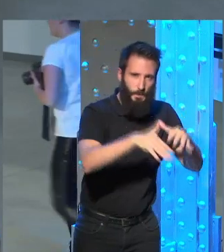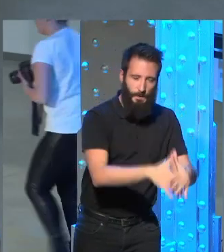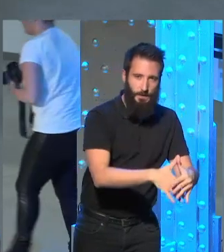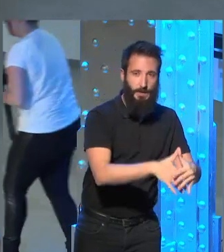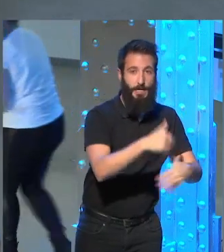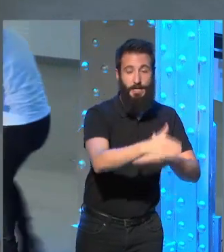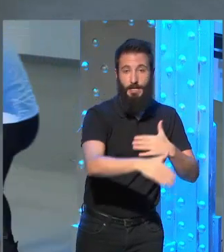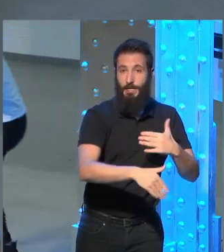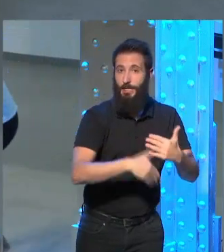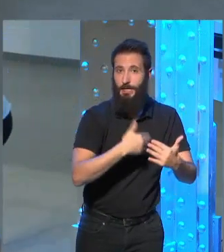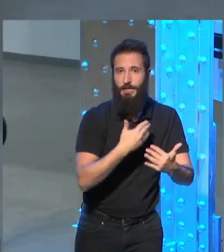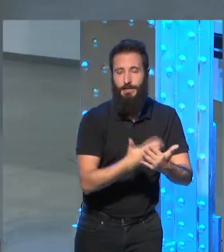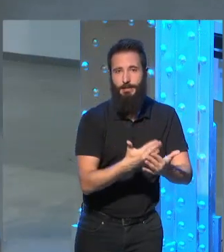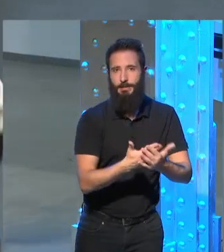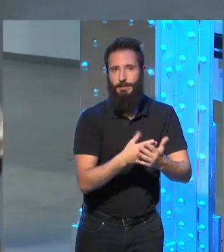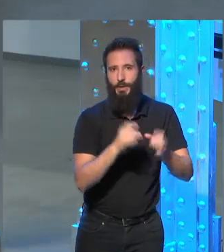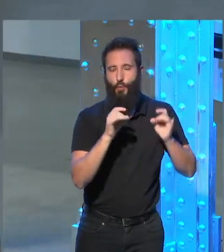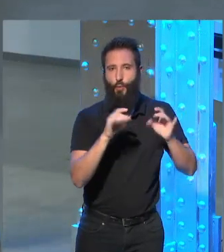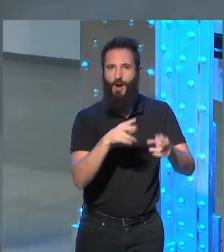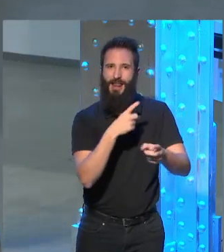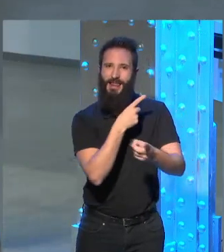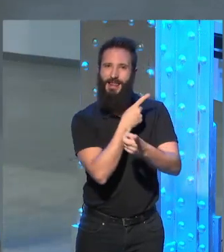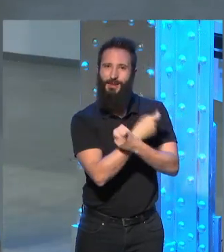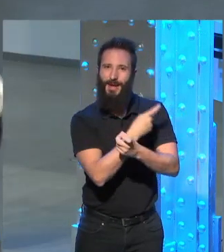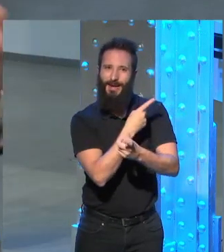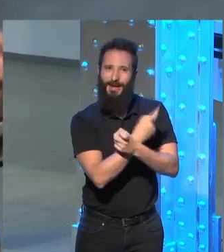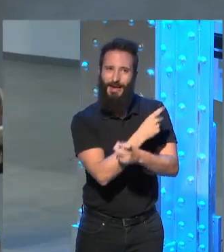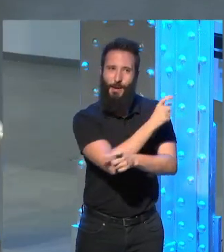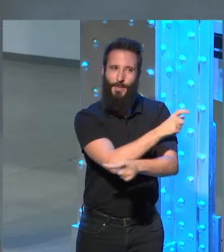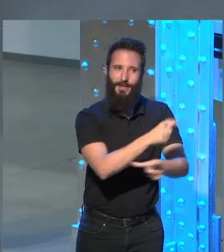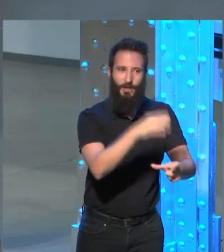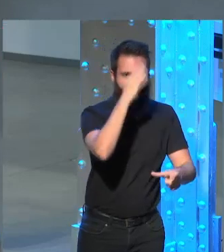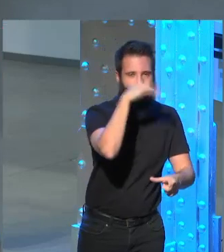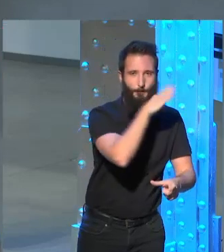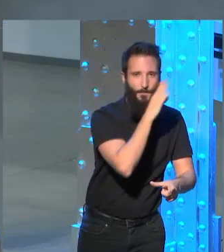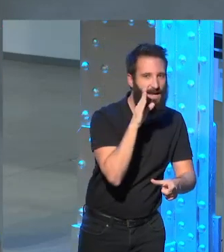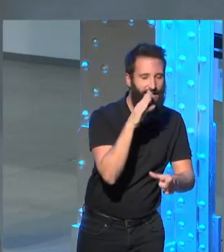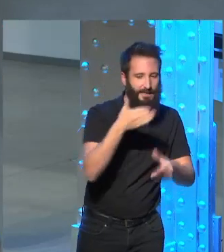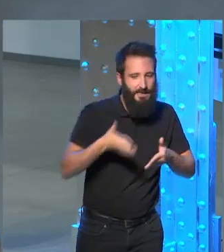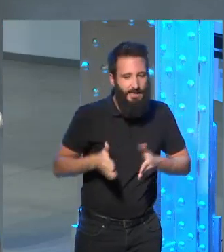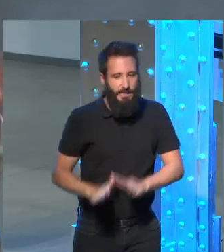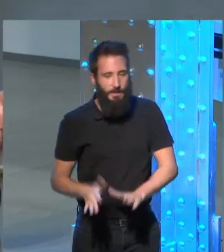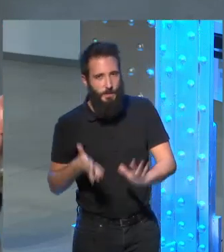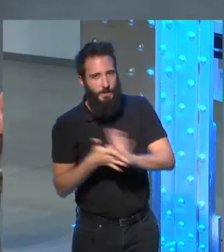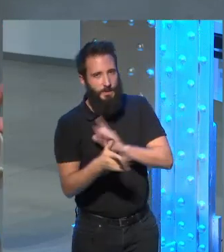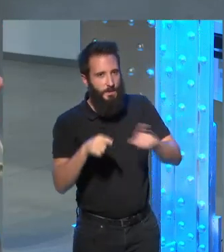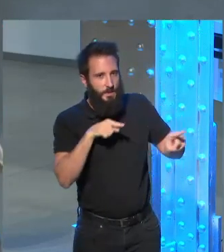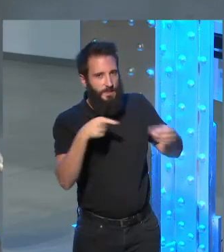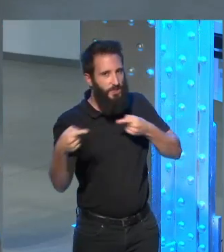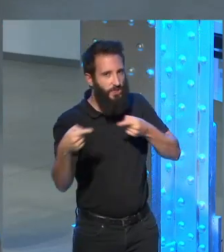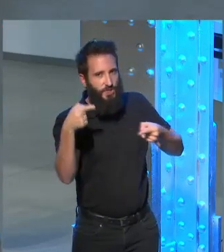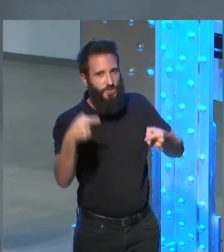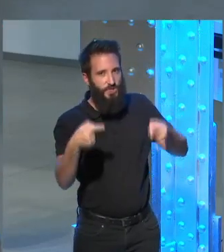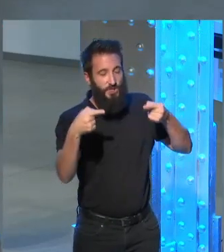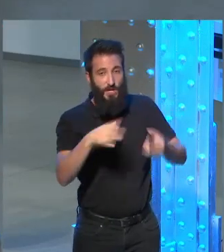de alguna manera envenenaba las relaciones entre padres e hijos como en la vida profesional